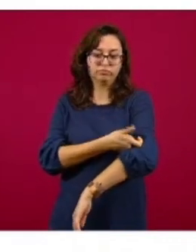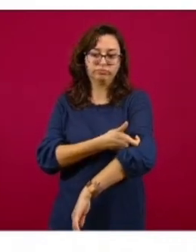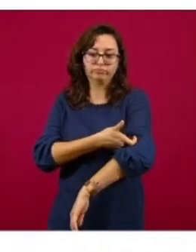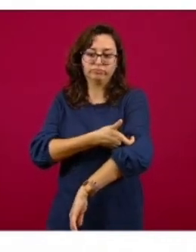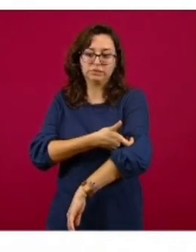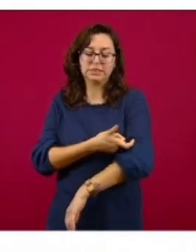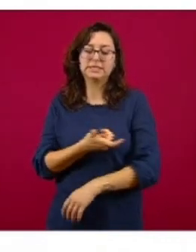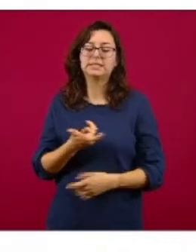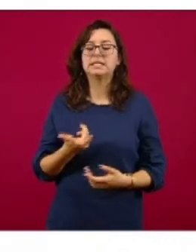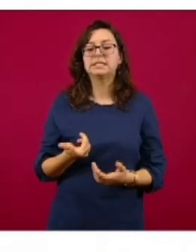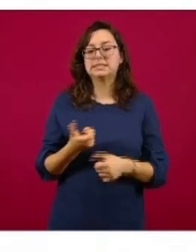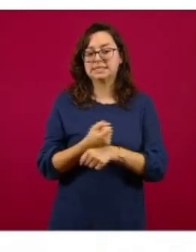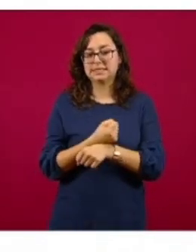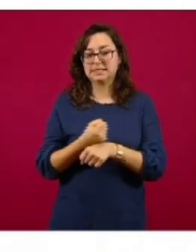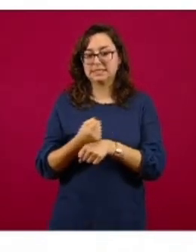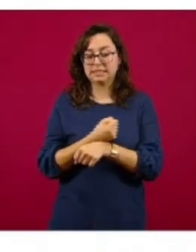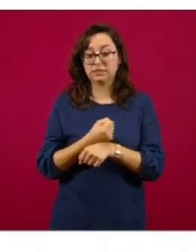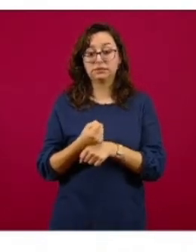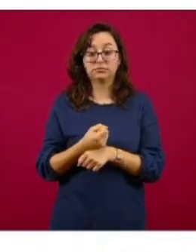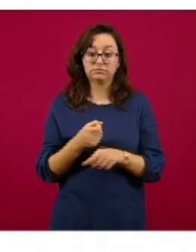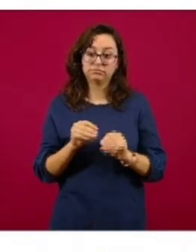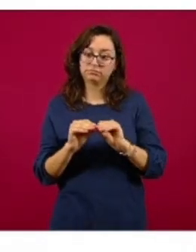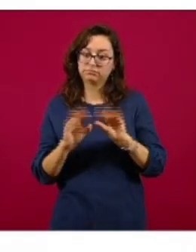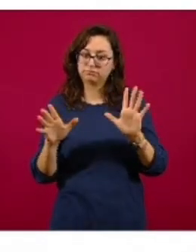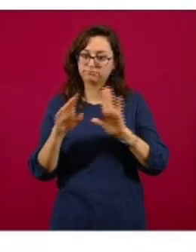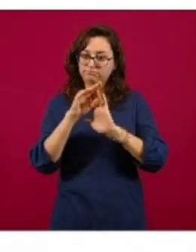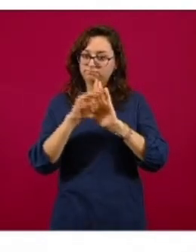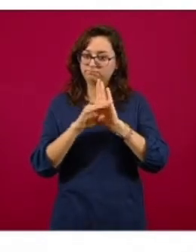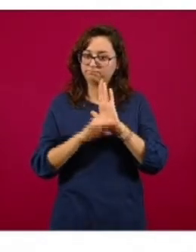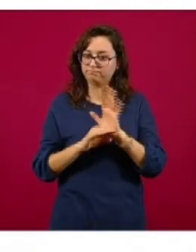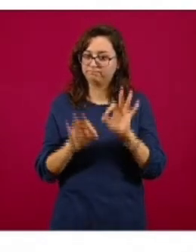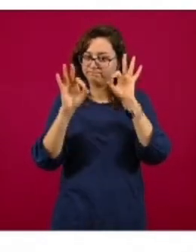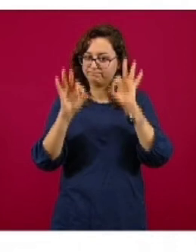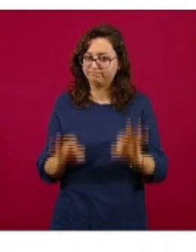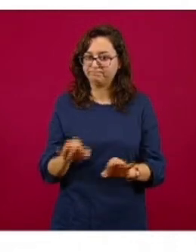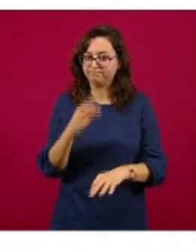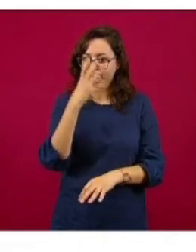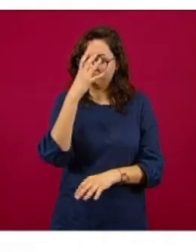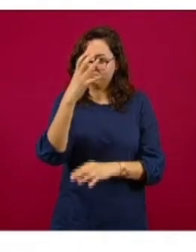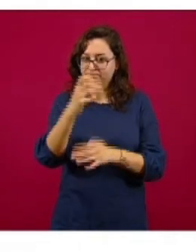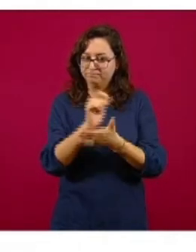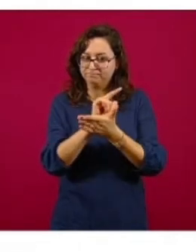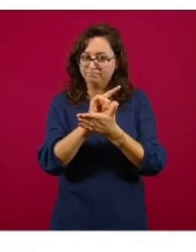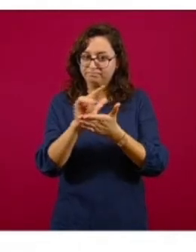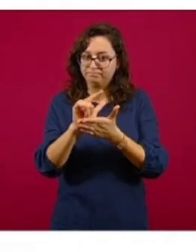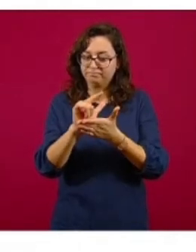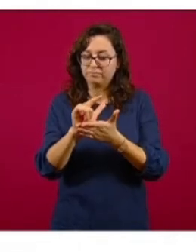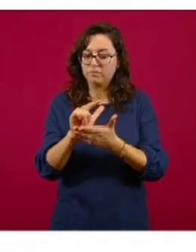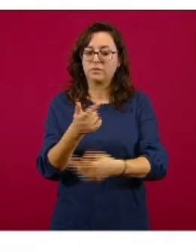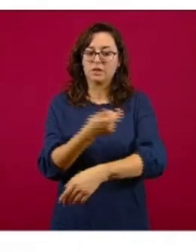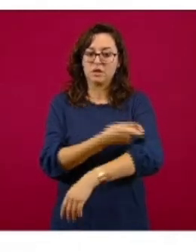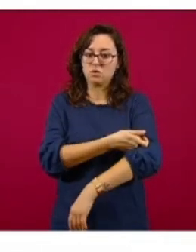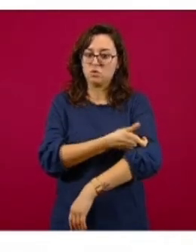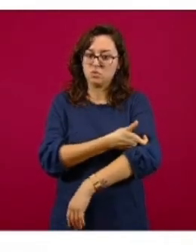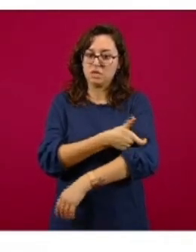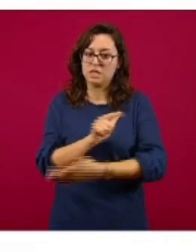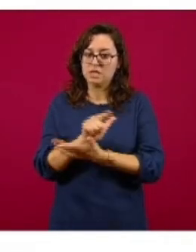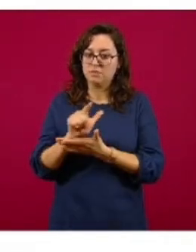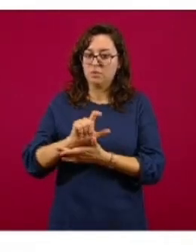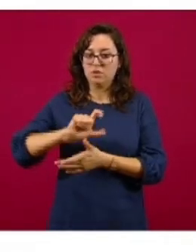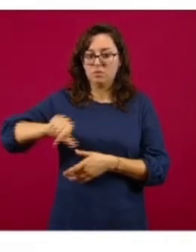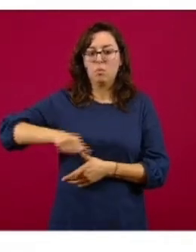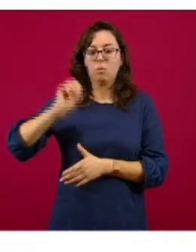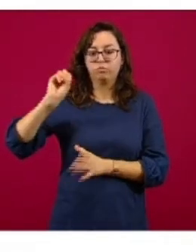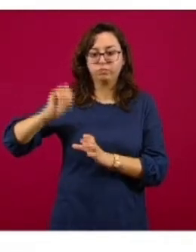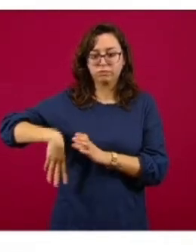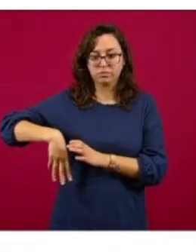sangre. Usamos desde luego estrictas normas de higiene, material estéril, desechable para obtener las muestras. También les comento